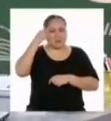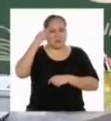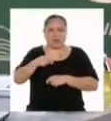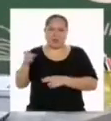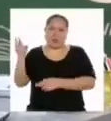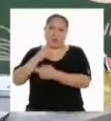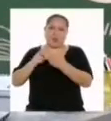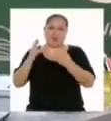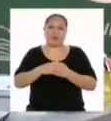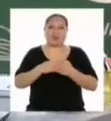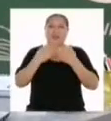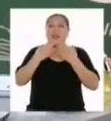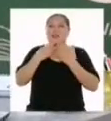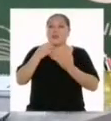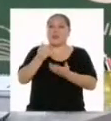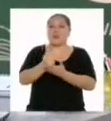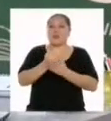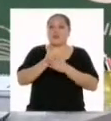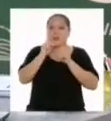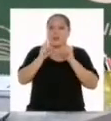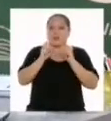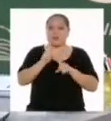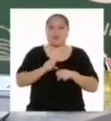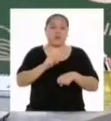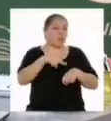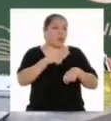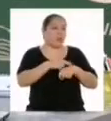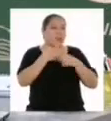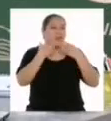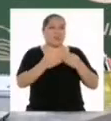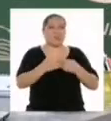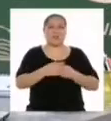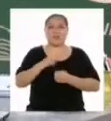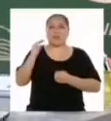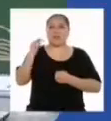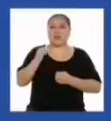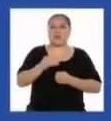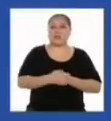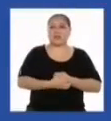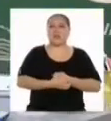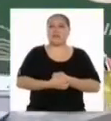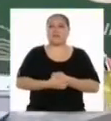ayuda en esta encuesta y cuídense mucho. No hay problema. Hasta luego. Chao.